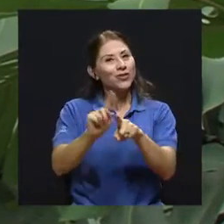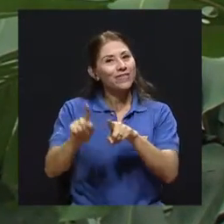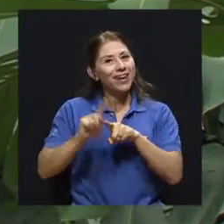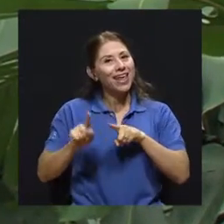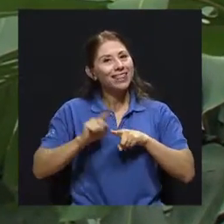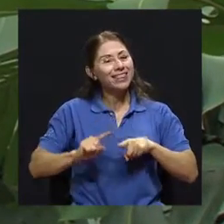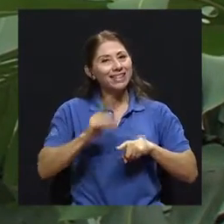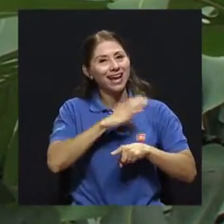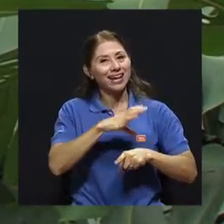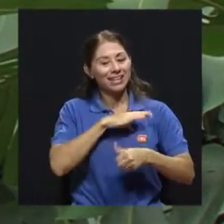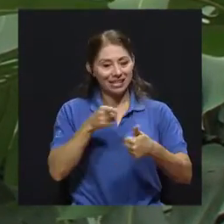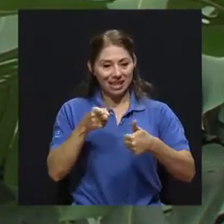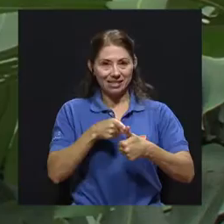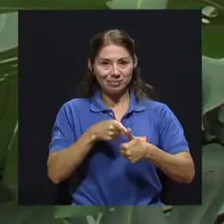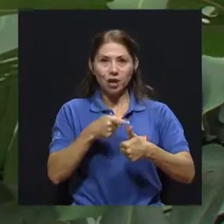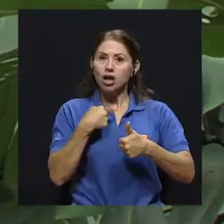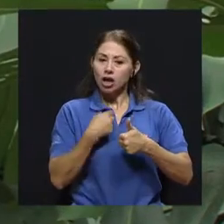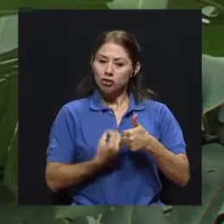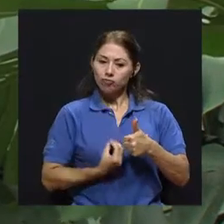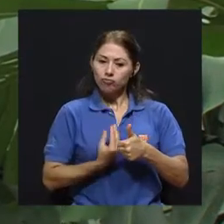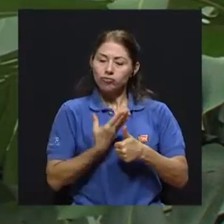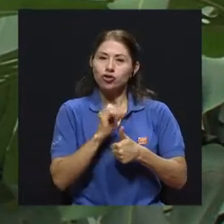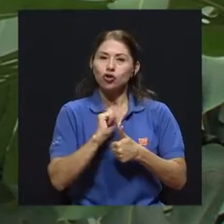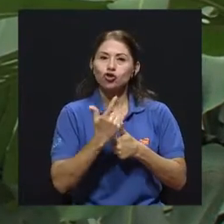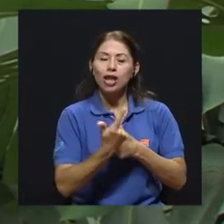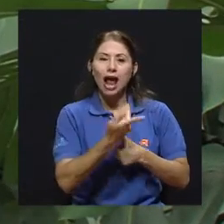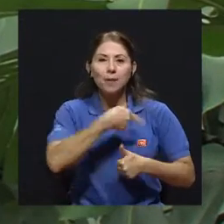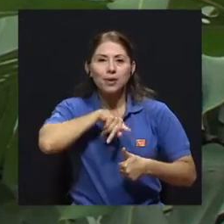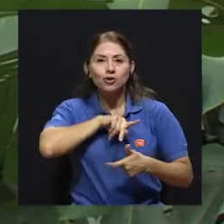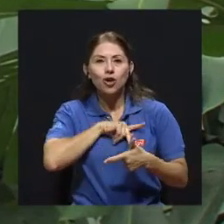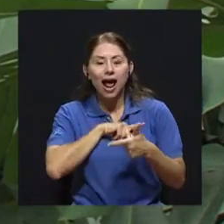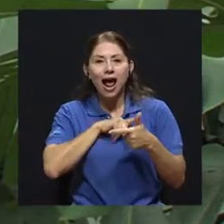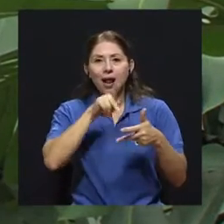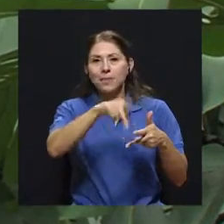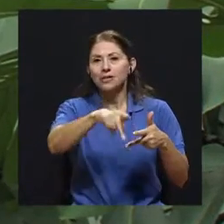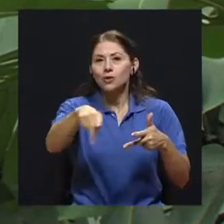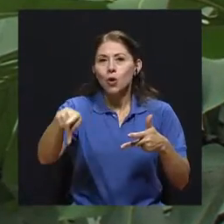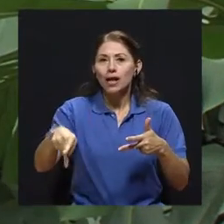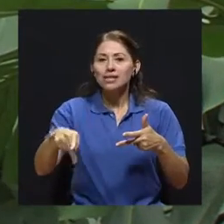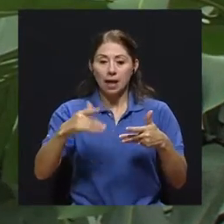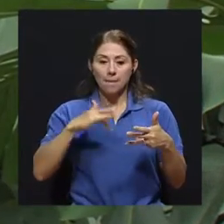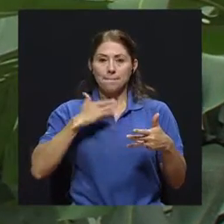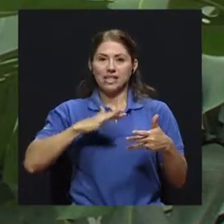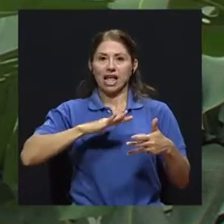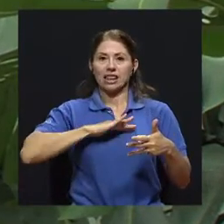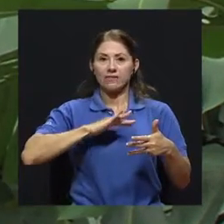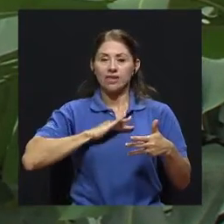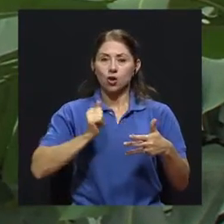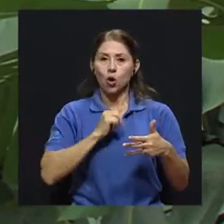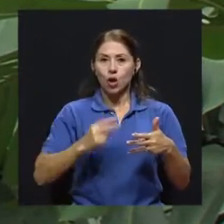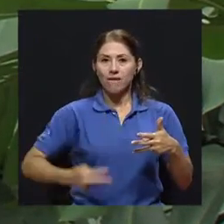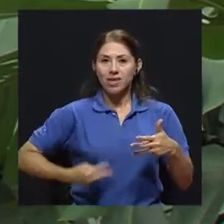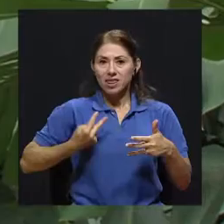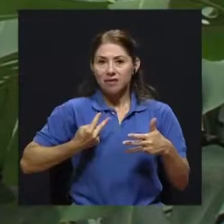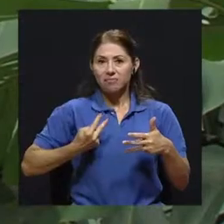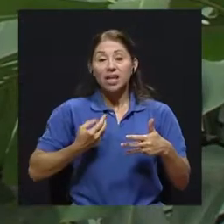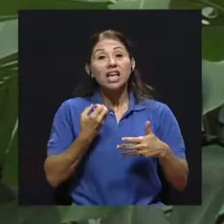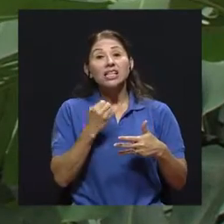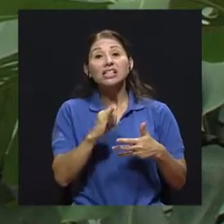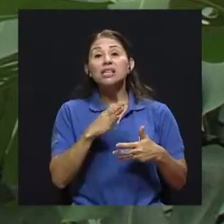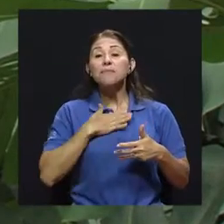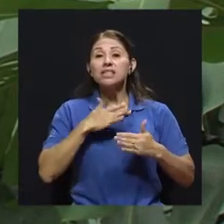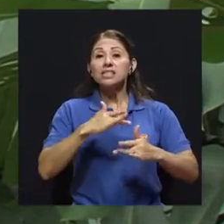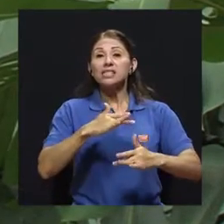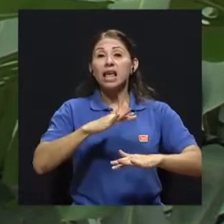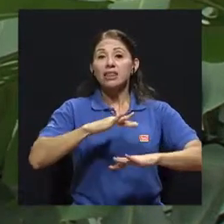Mi desempeño social, por ejemplo, mi relación con las personas, incluso mi satisfacción con la vida. Si mi satisfacción con la vida va a